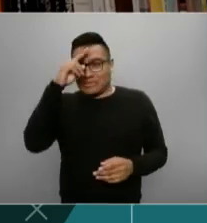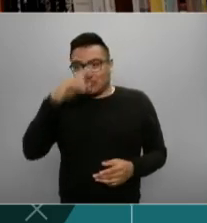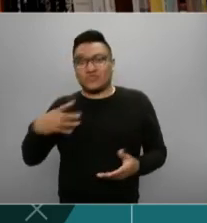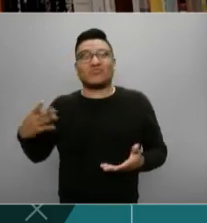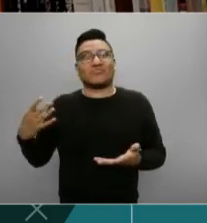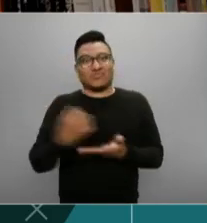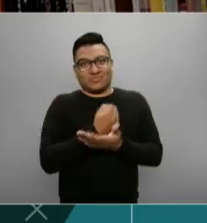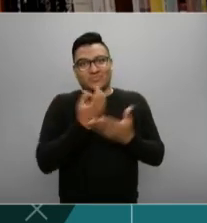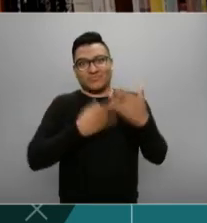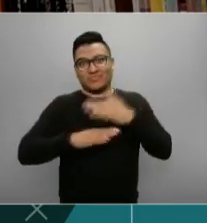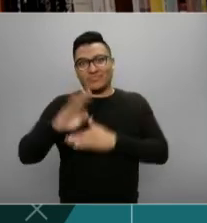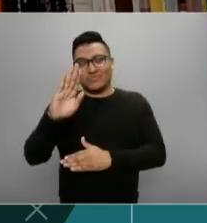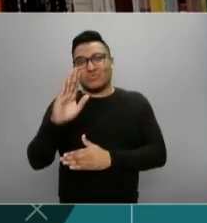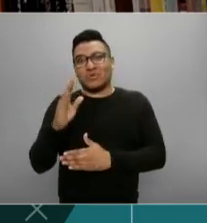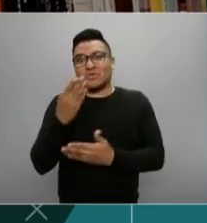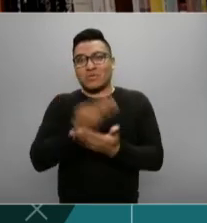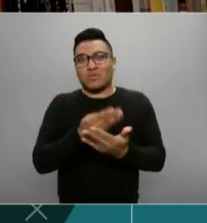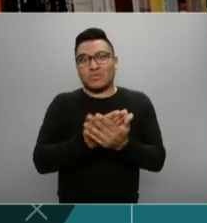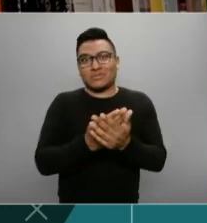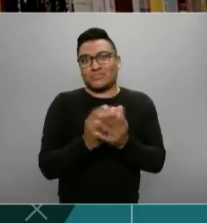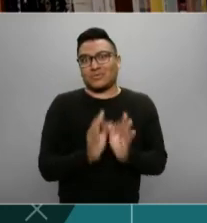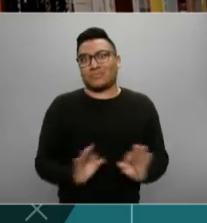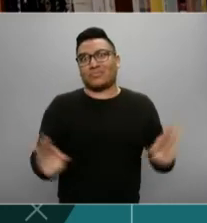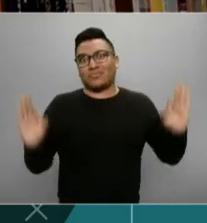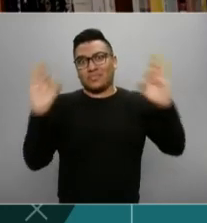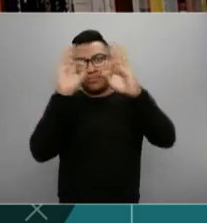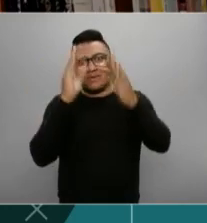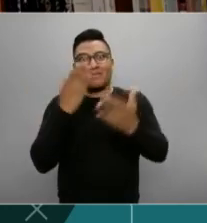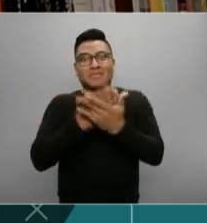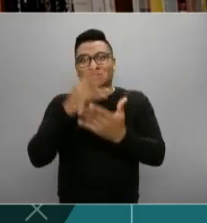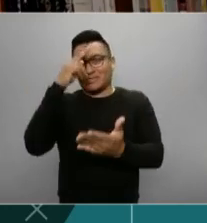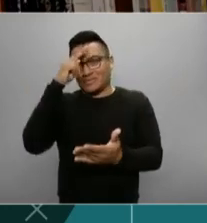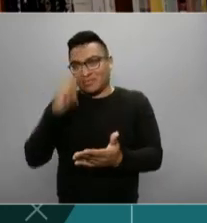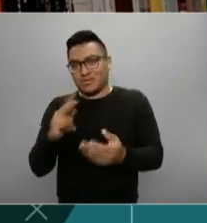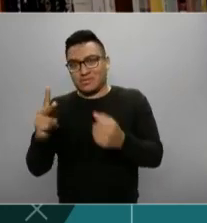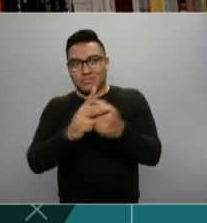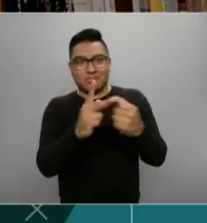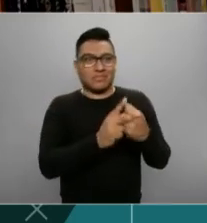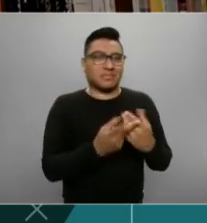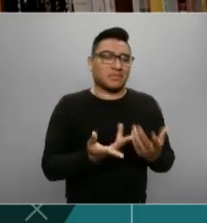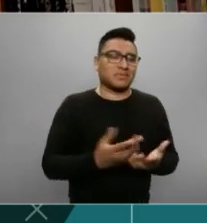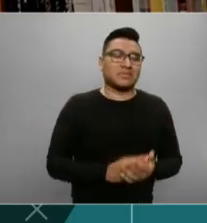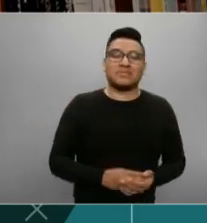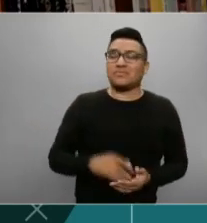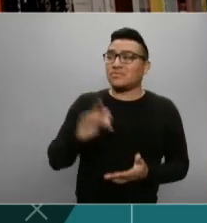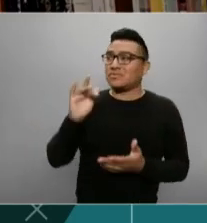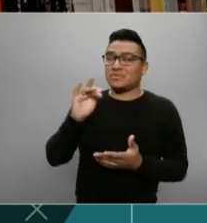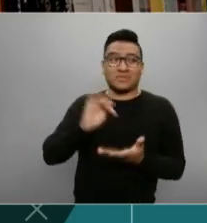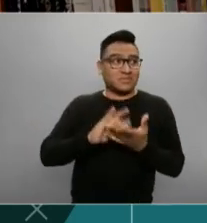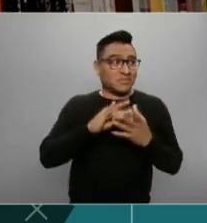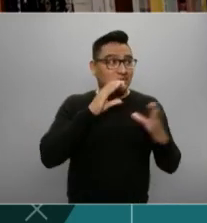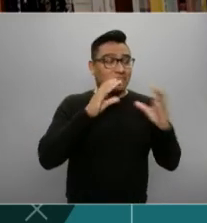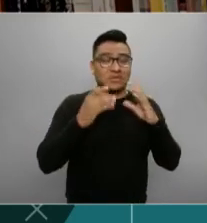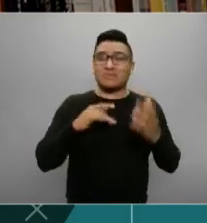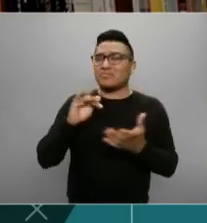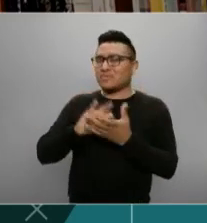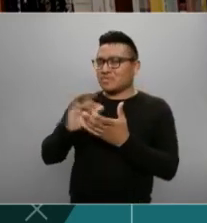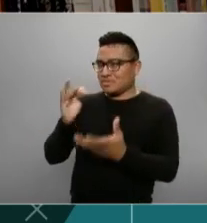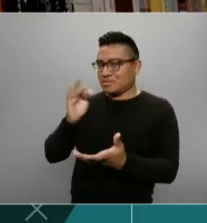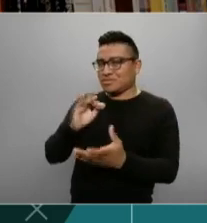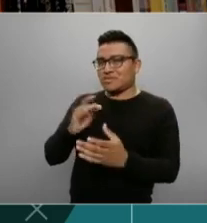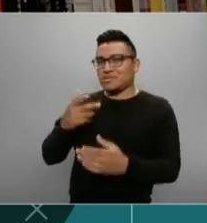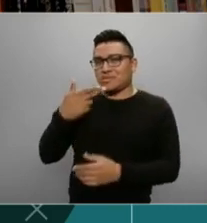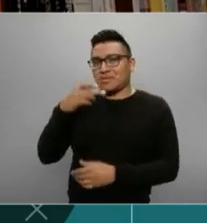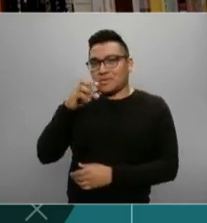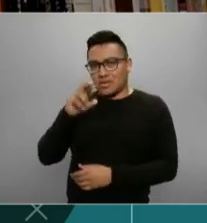de apoyos a una iniciativa tan importante. Gracias por esta comunicación. Al contrario, Hernán, gracias, y solo resaltaría